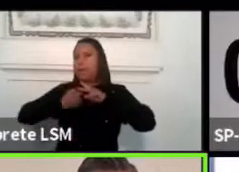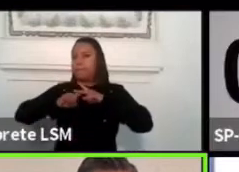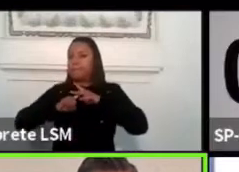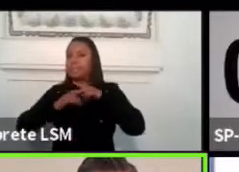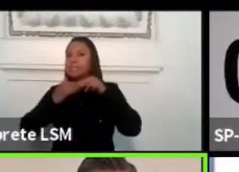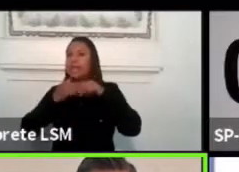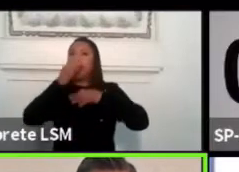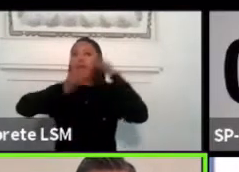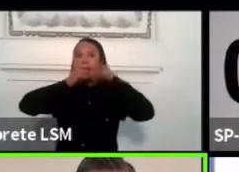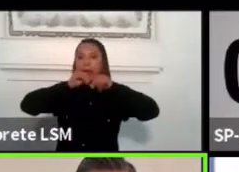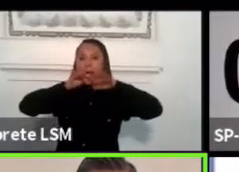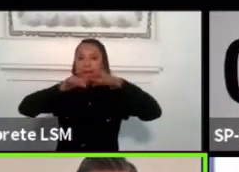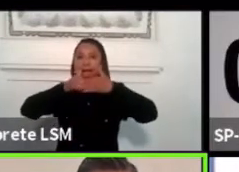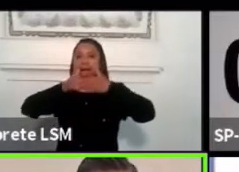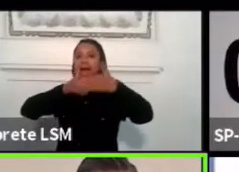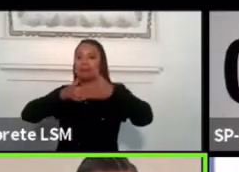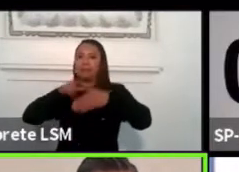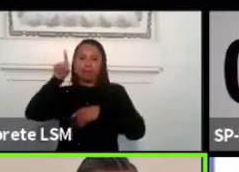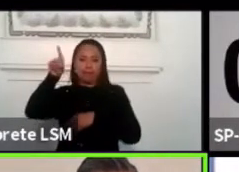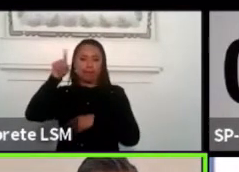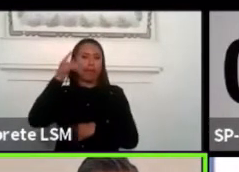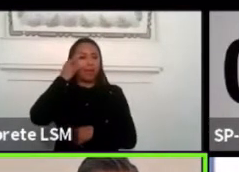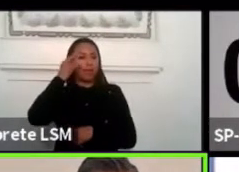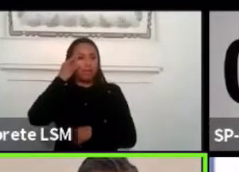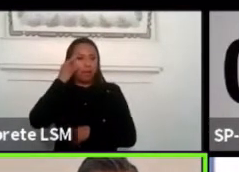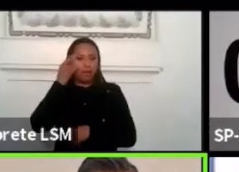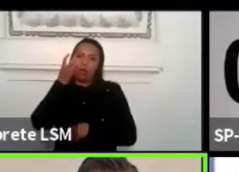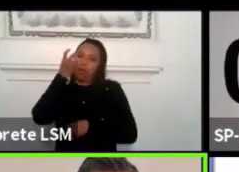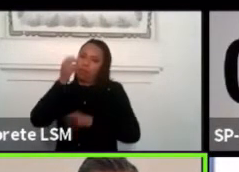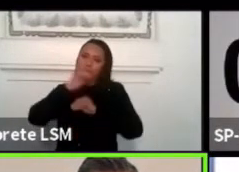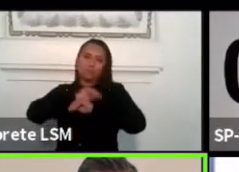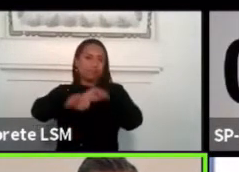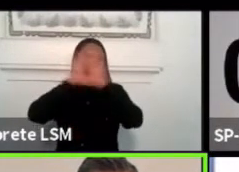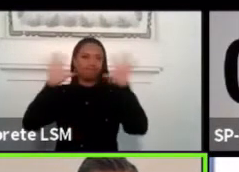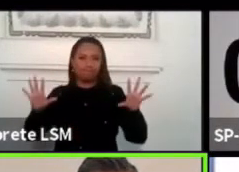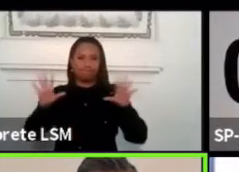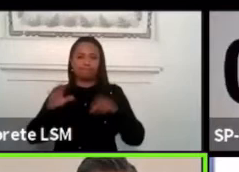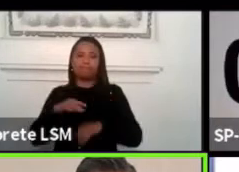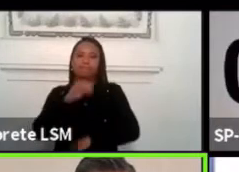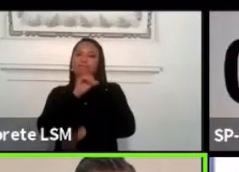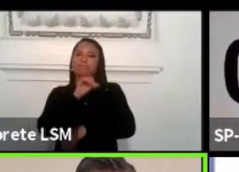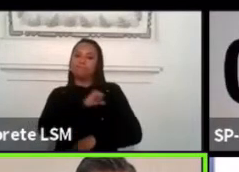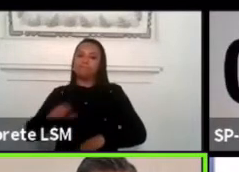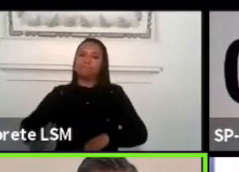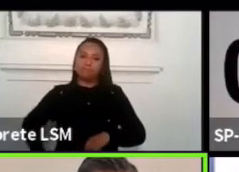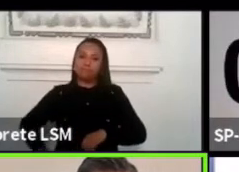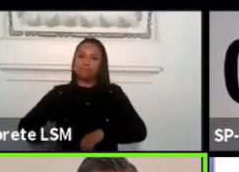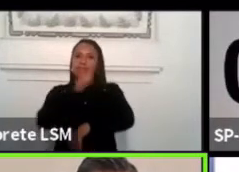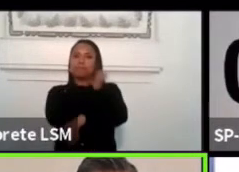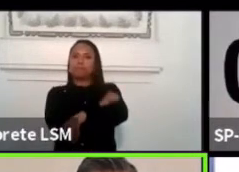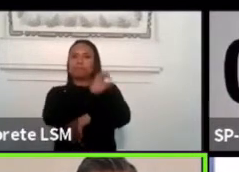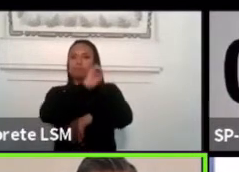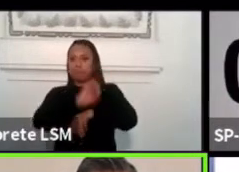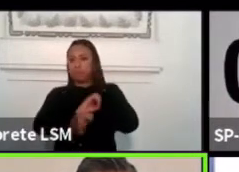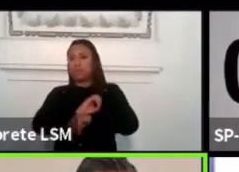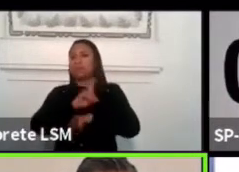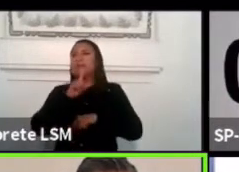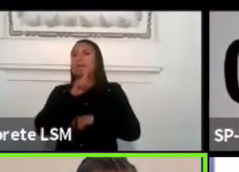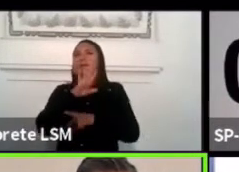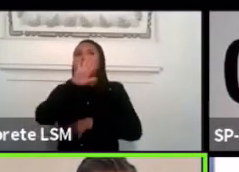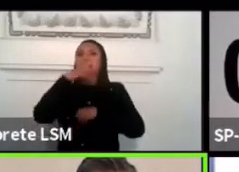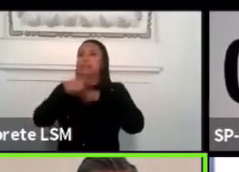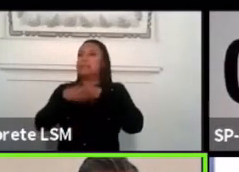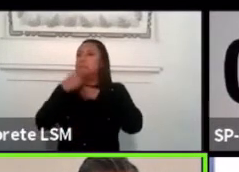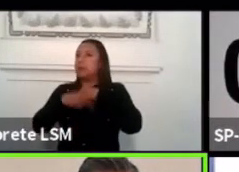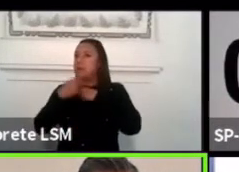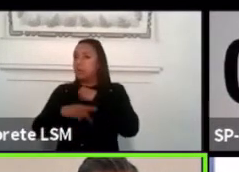Como podemos ver, es evidente a todas luces que la demarcación Álvaro Obregón corre el riesgo de quedar acefala si no se toman las medidas